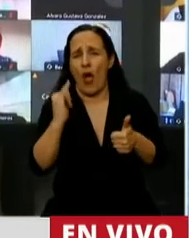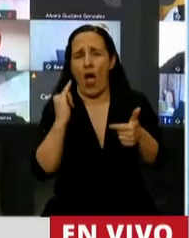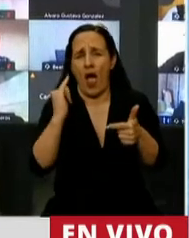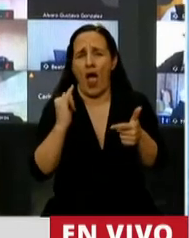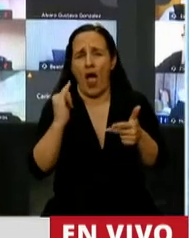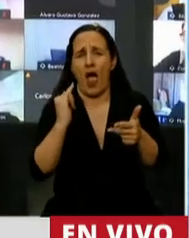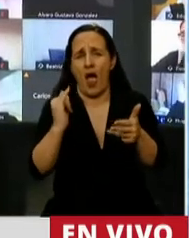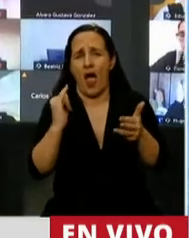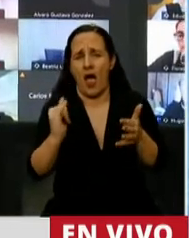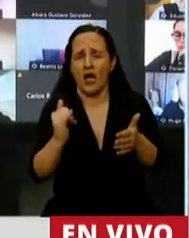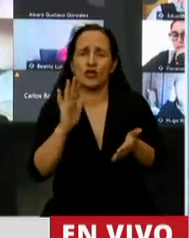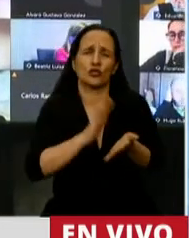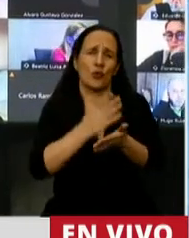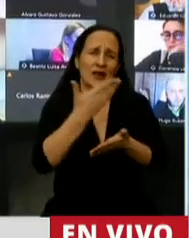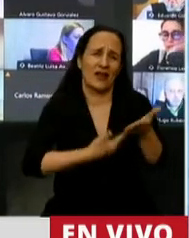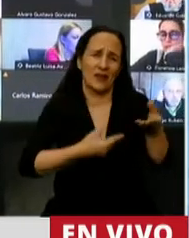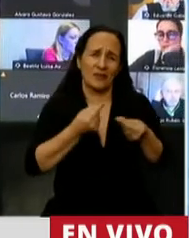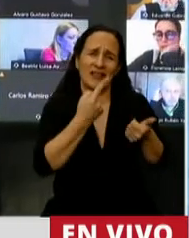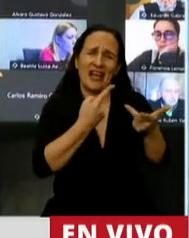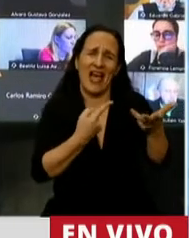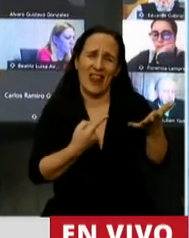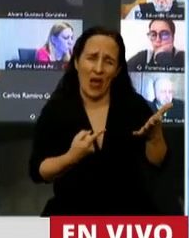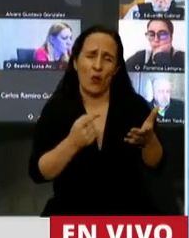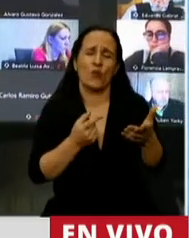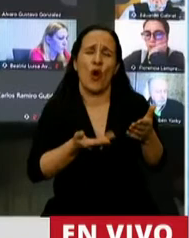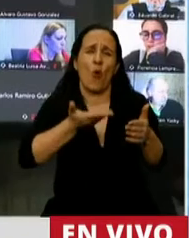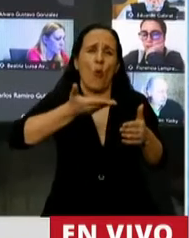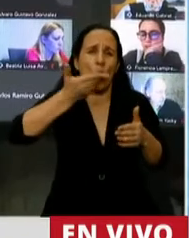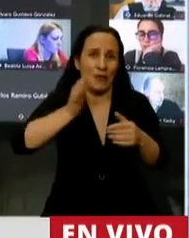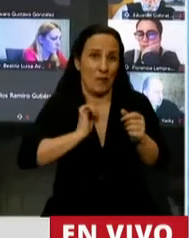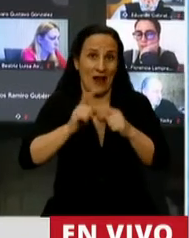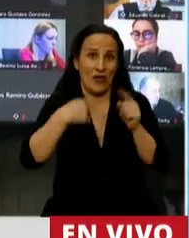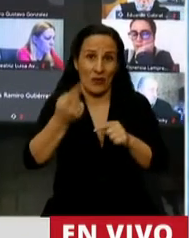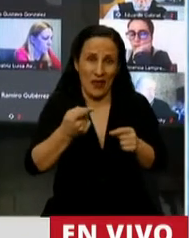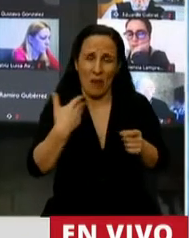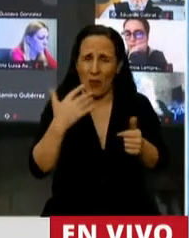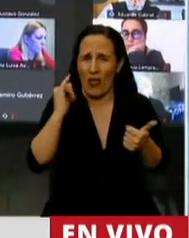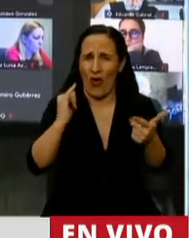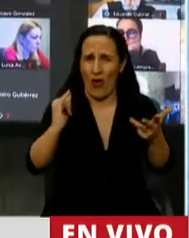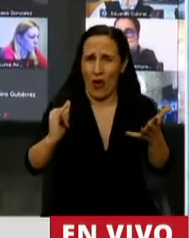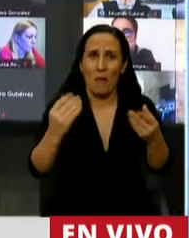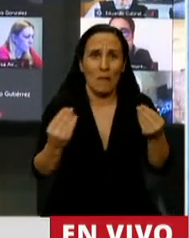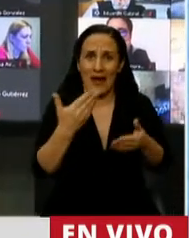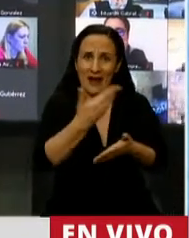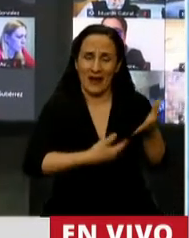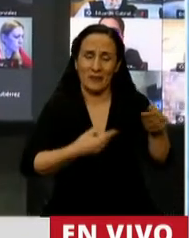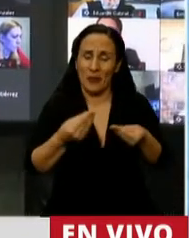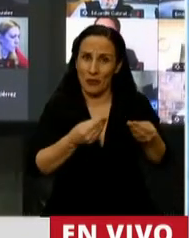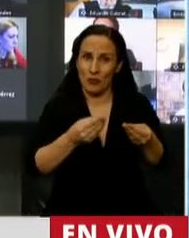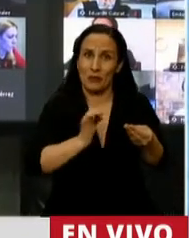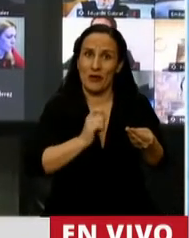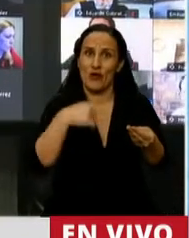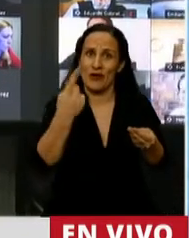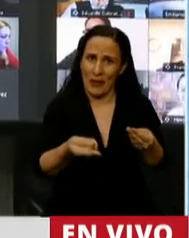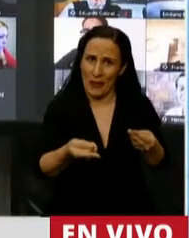los aumentos presupuestarios partida por partida para el 2021. Para demostrar que nuestro presupuesto para el próximo año